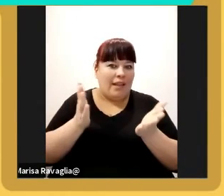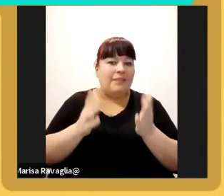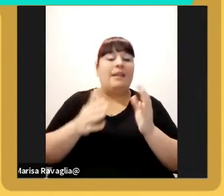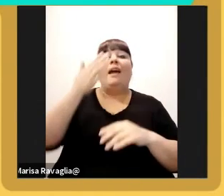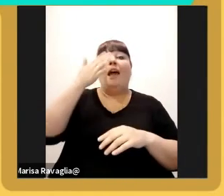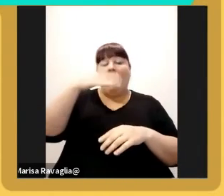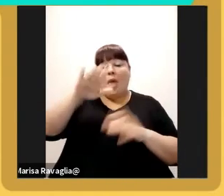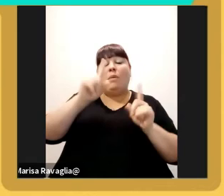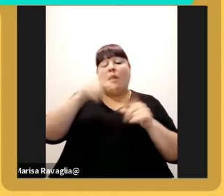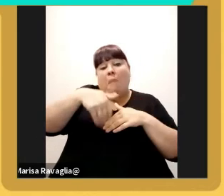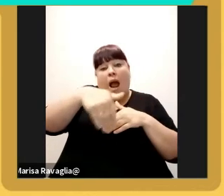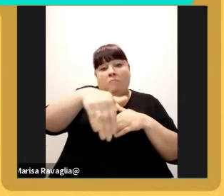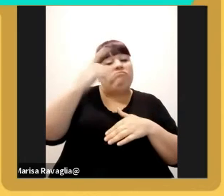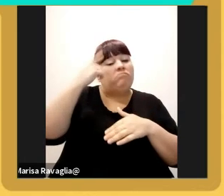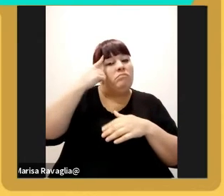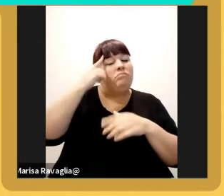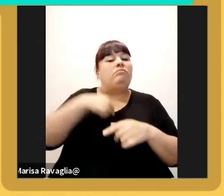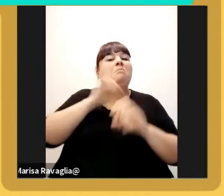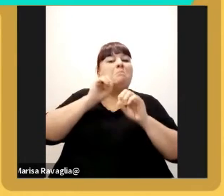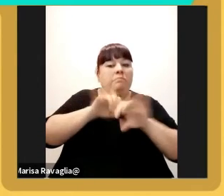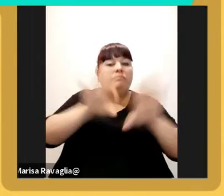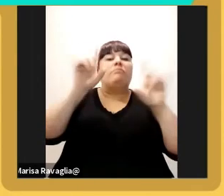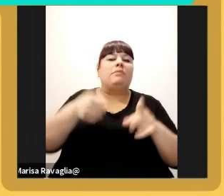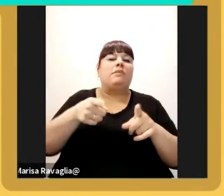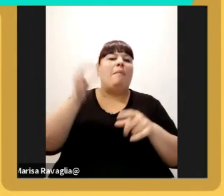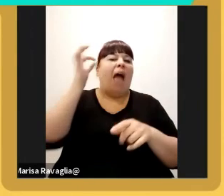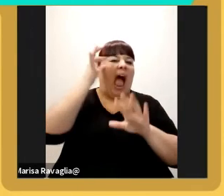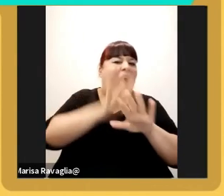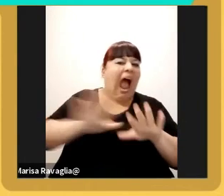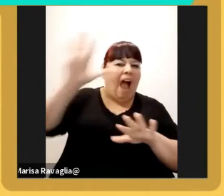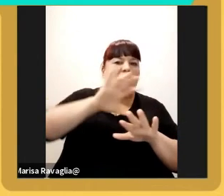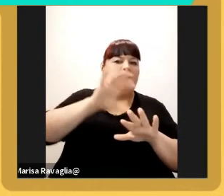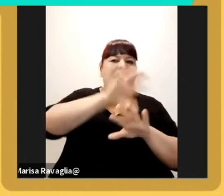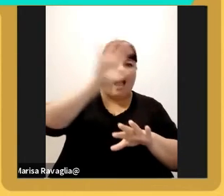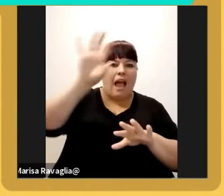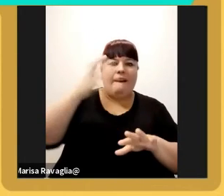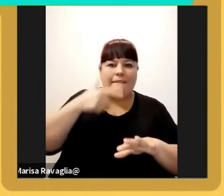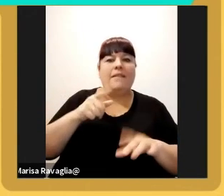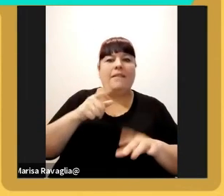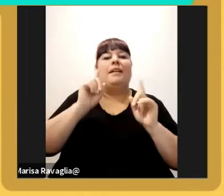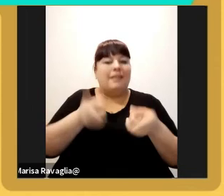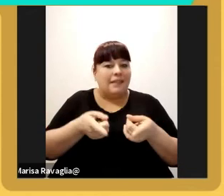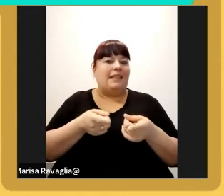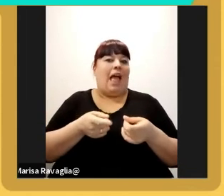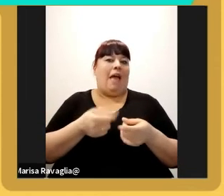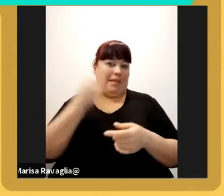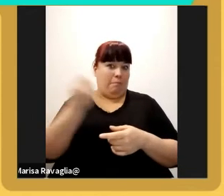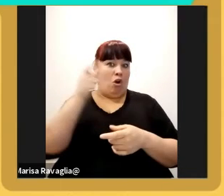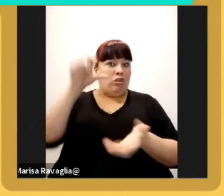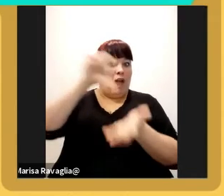mediano plazo extender nuestra presencia en toda el África subsahariana que también es un potencia grande